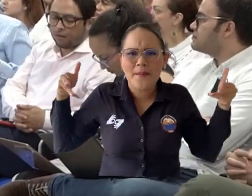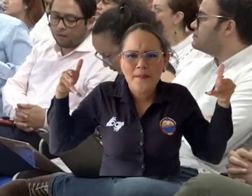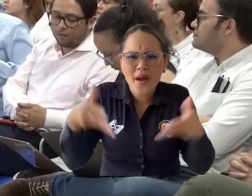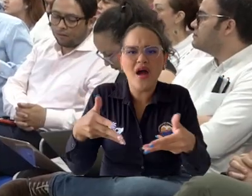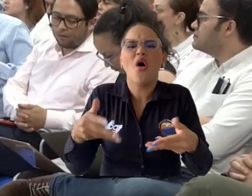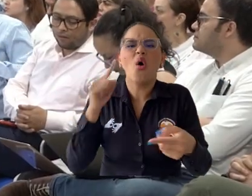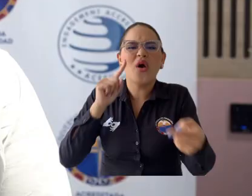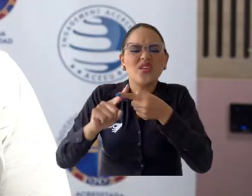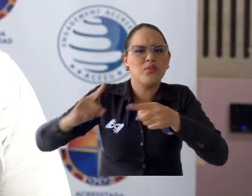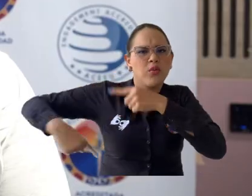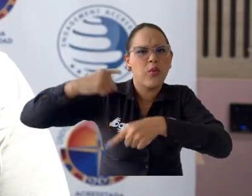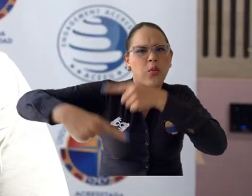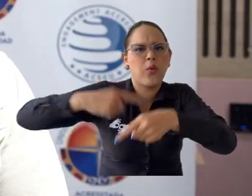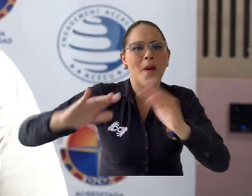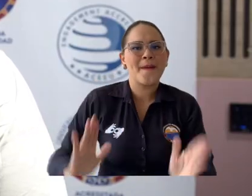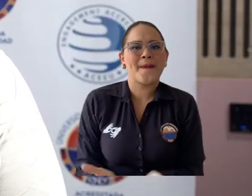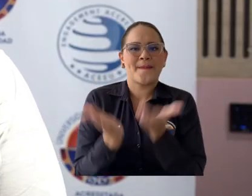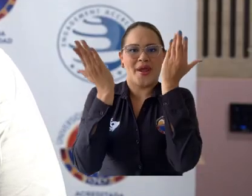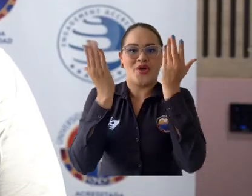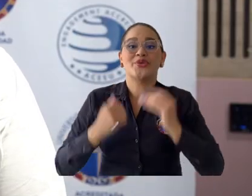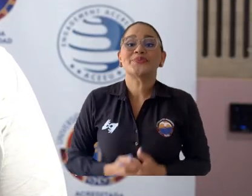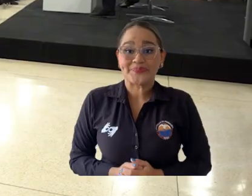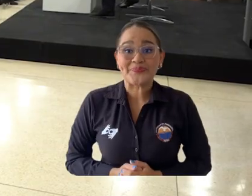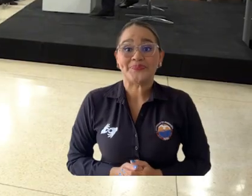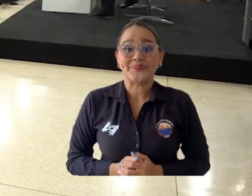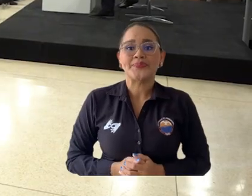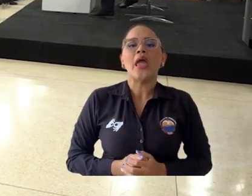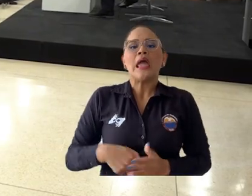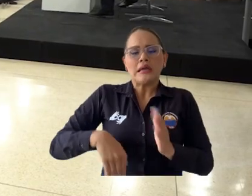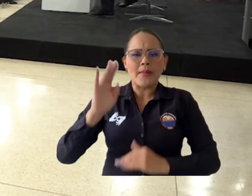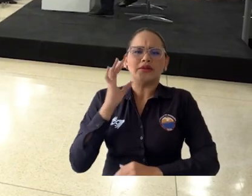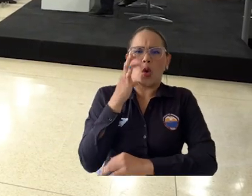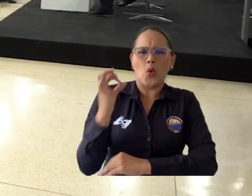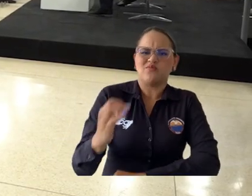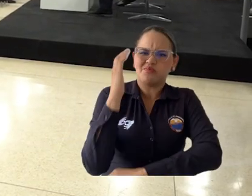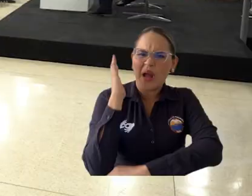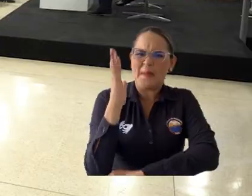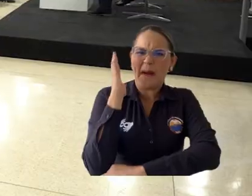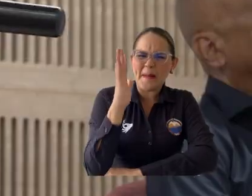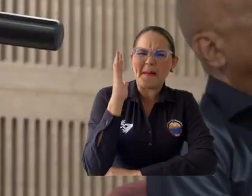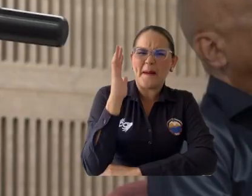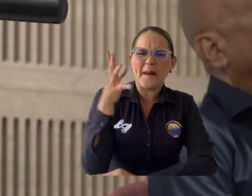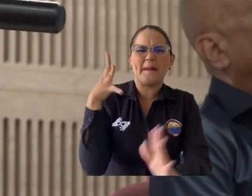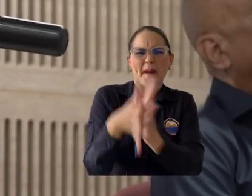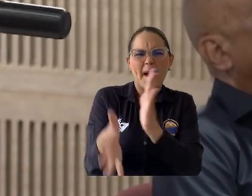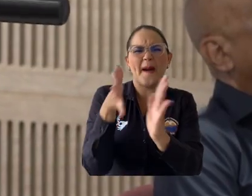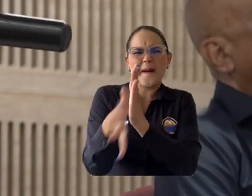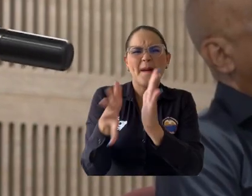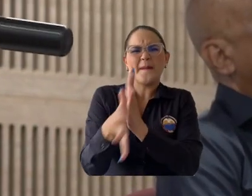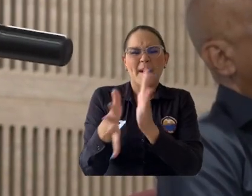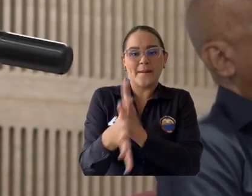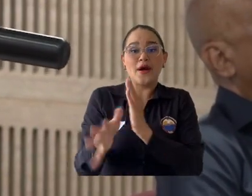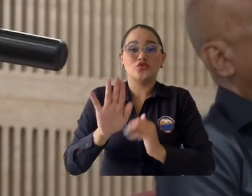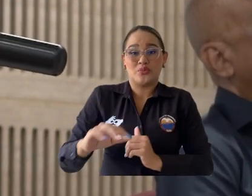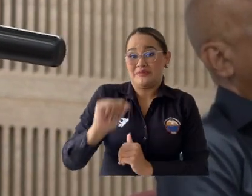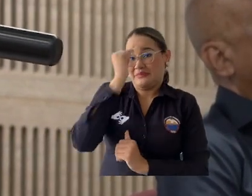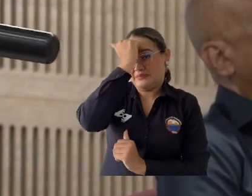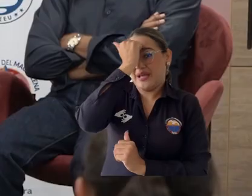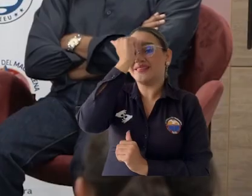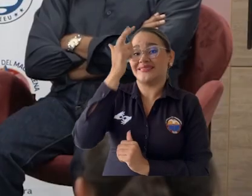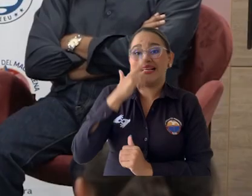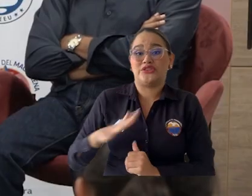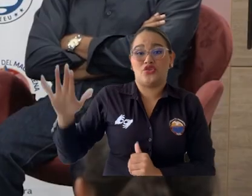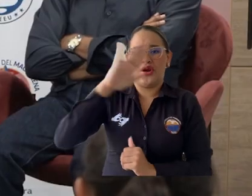posible para las nuevas generaciones que se van a vincular a la educación superior. Durante su intervención, el alto directivo de la Cartera Educativa Nacional